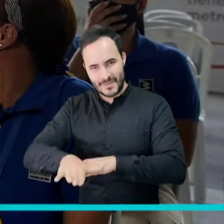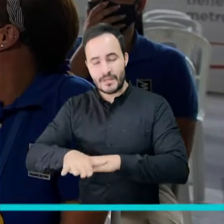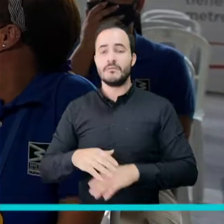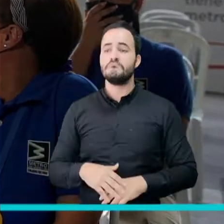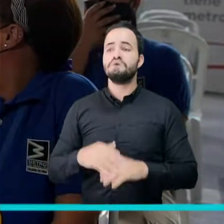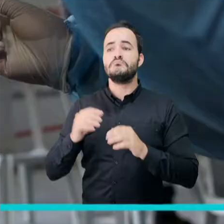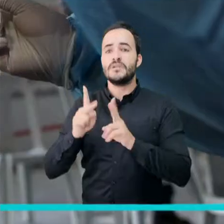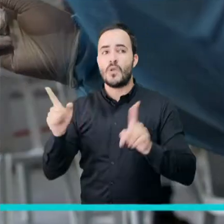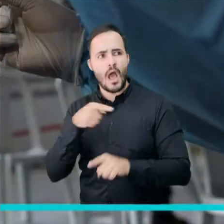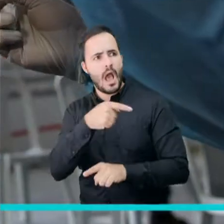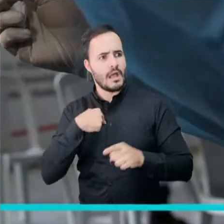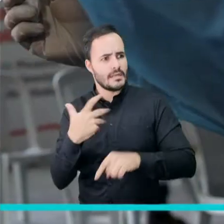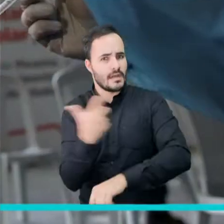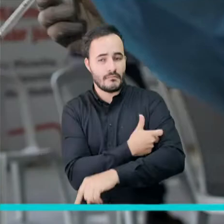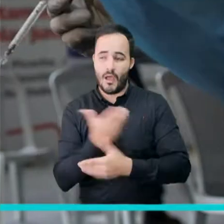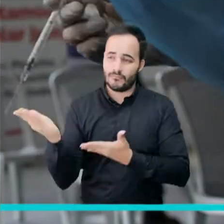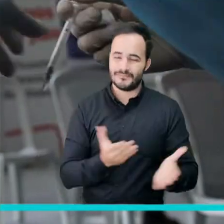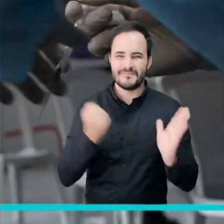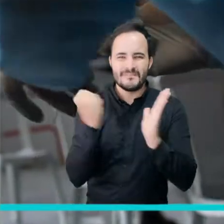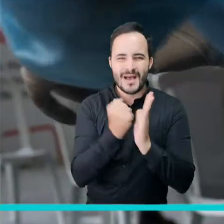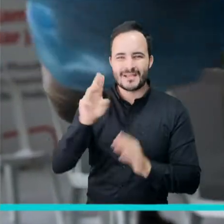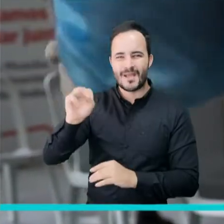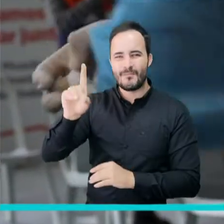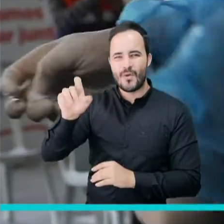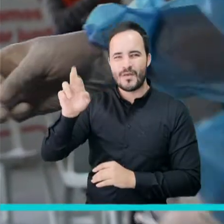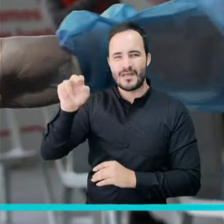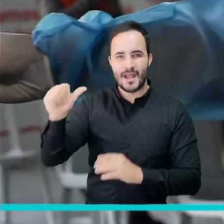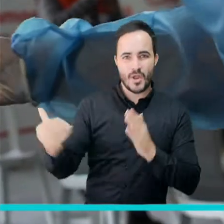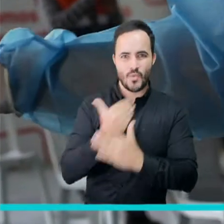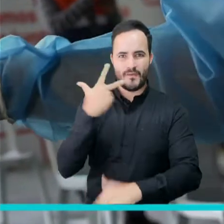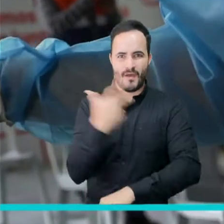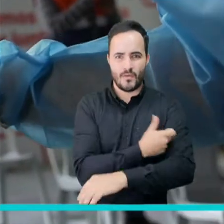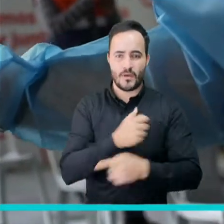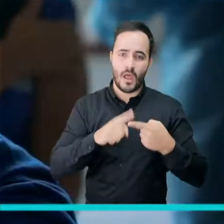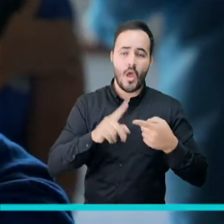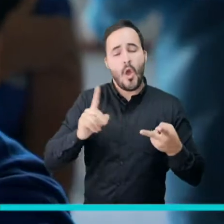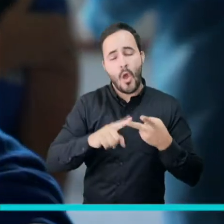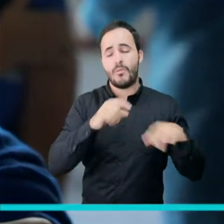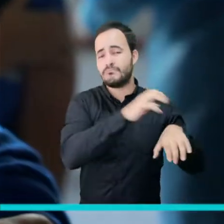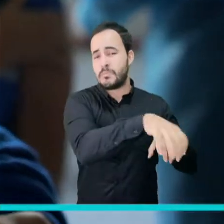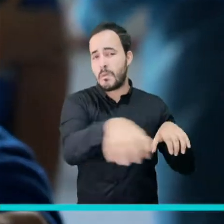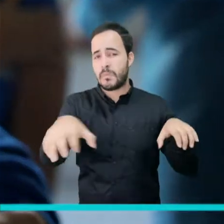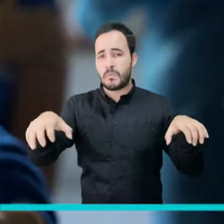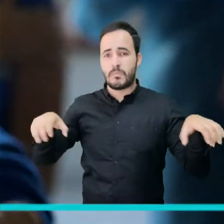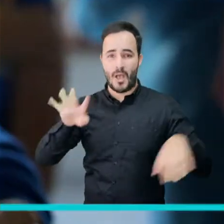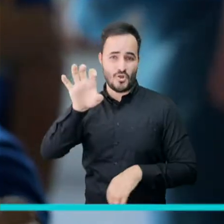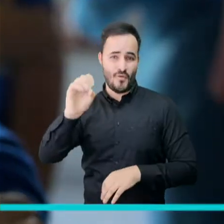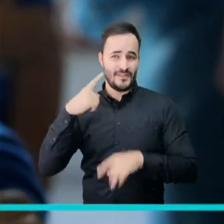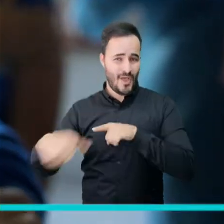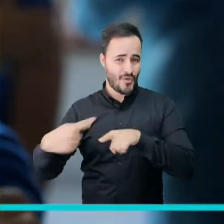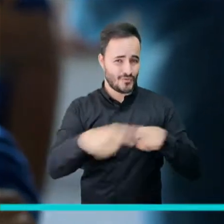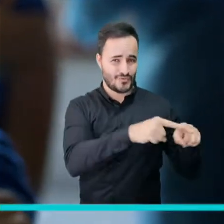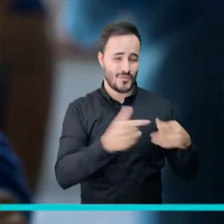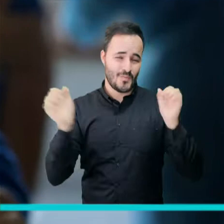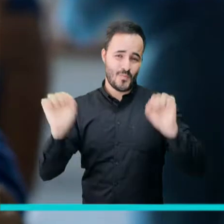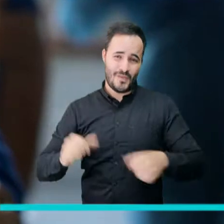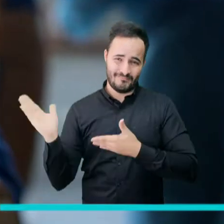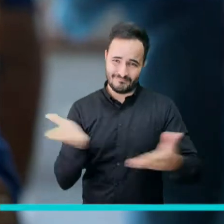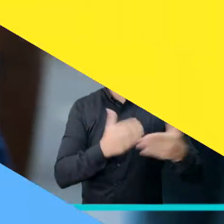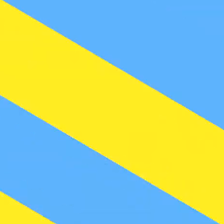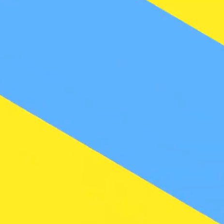5 de la tarde. Allí se está aplicando la nueva vacuna moderna, al igual que en los más de 90 puntos habilitados en la ciudad.